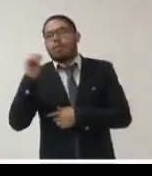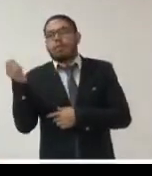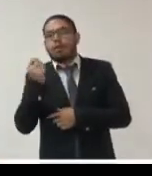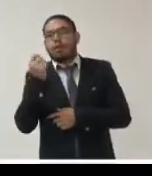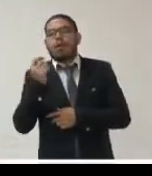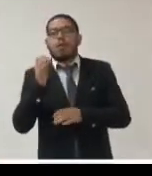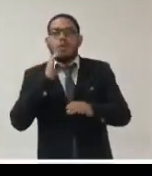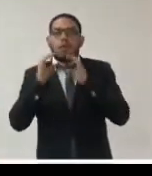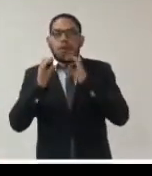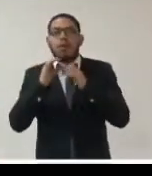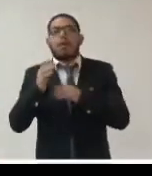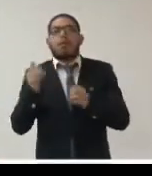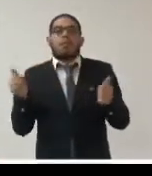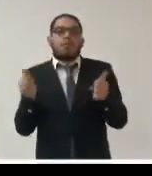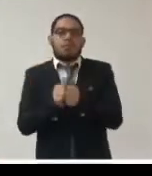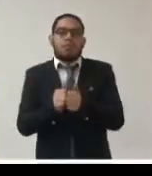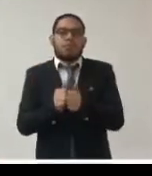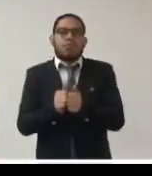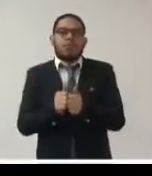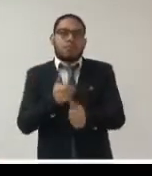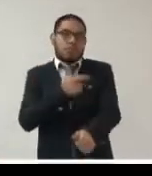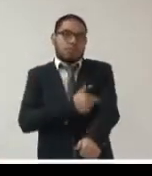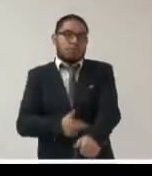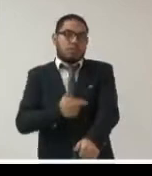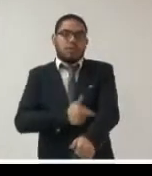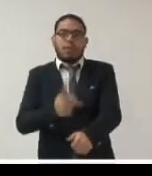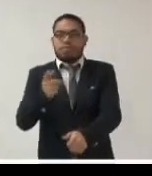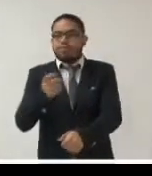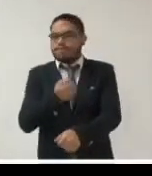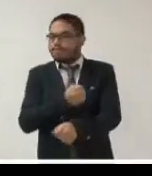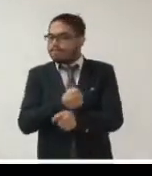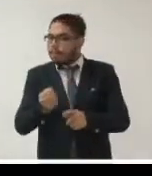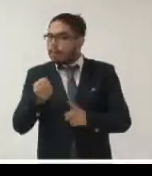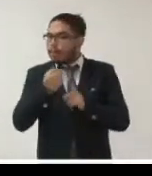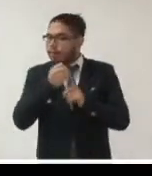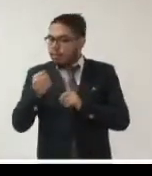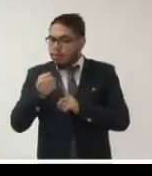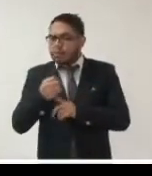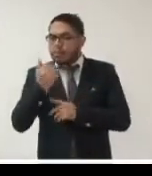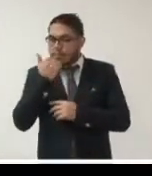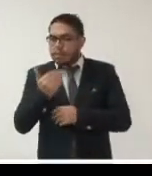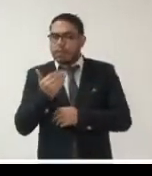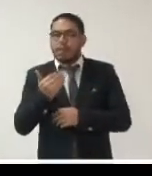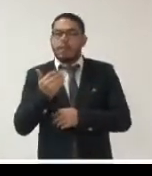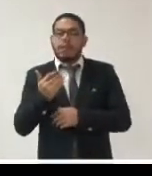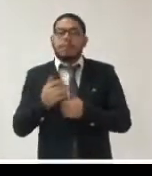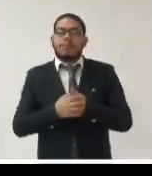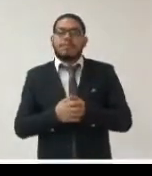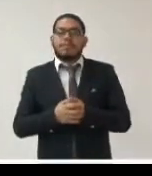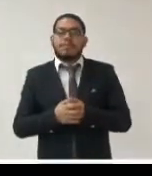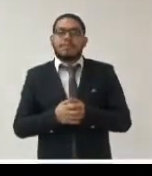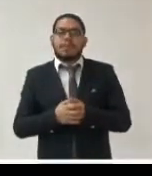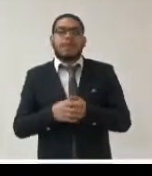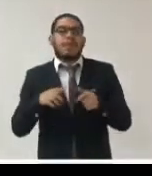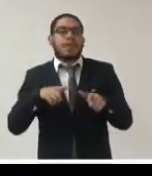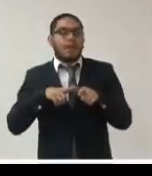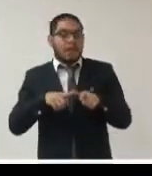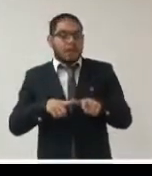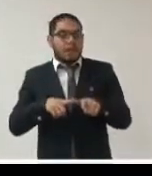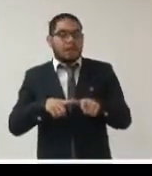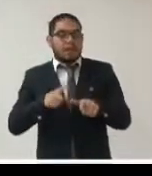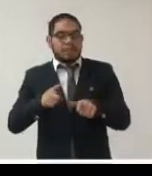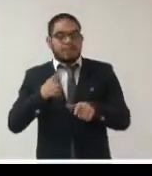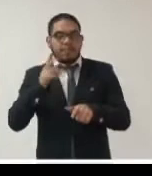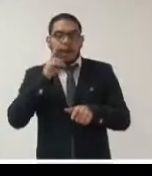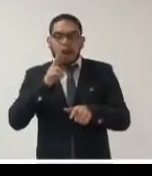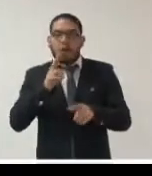comunicación con la gestión documental correcta también digital seguir tutelando estos